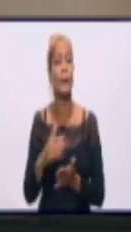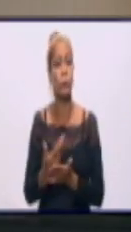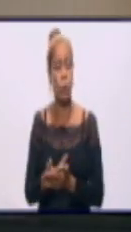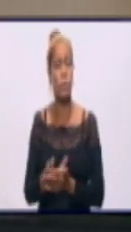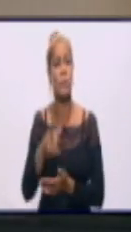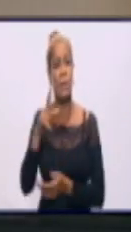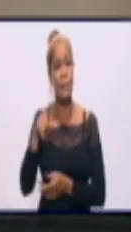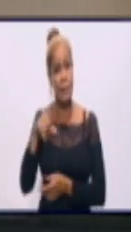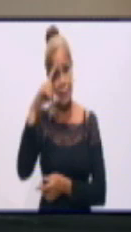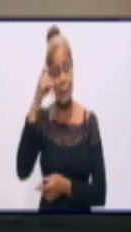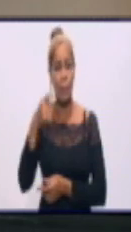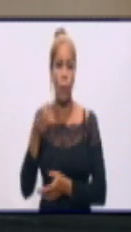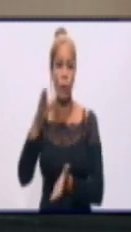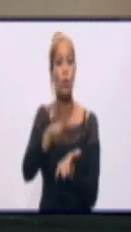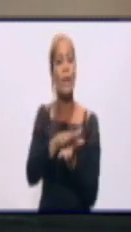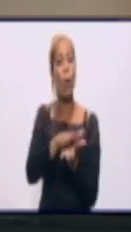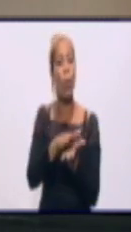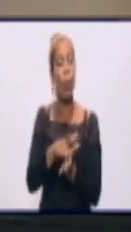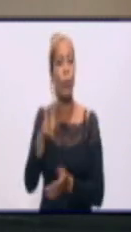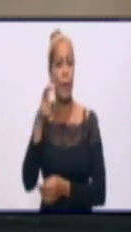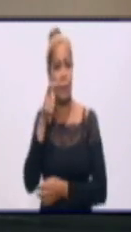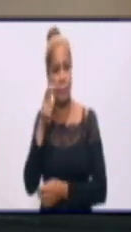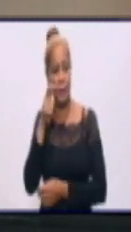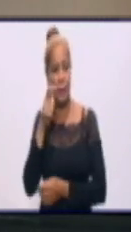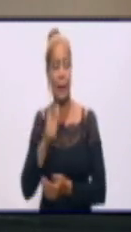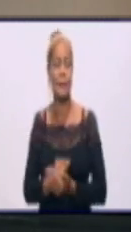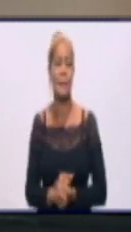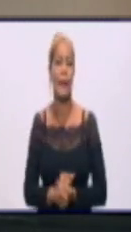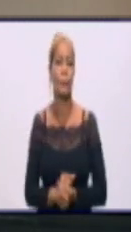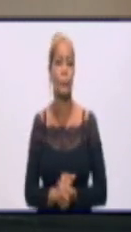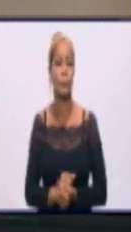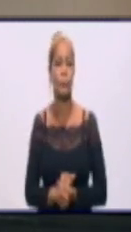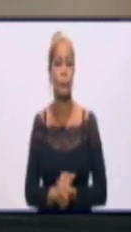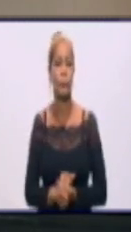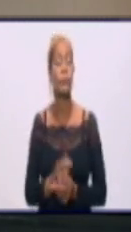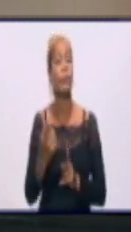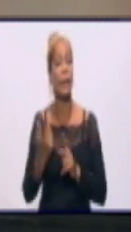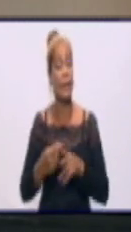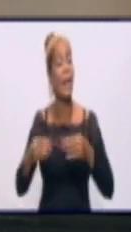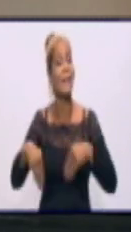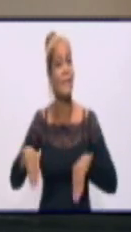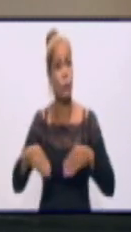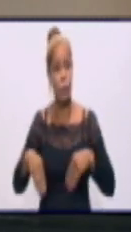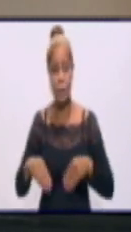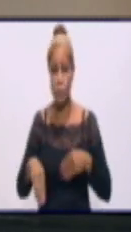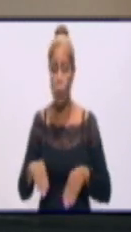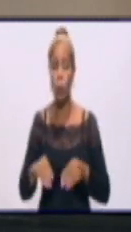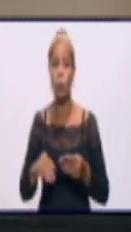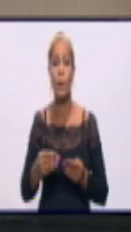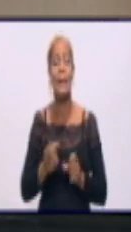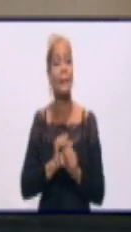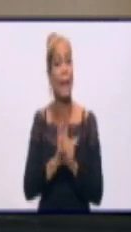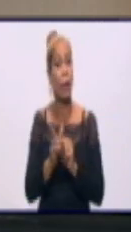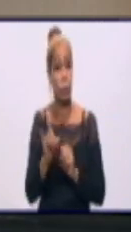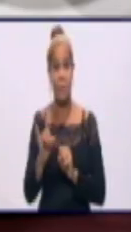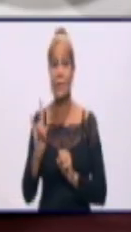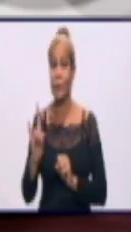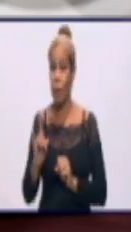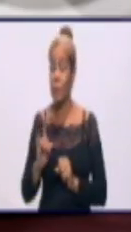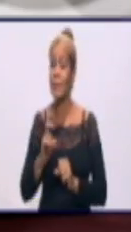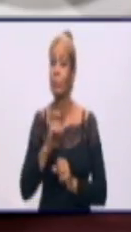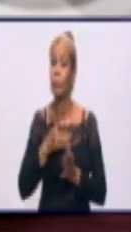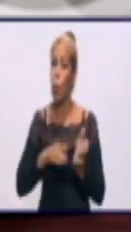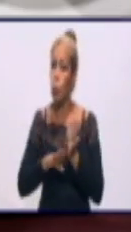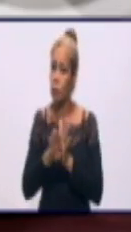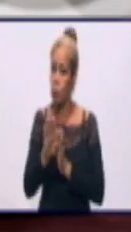epidemiología, también clasifican como sospechosos. decir que la situación epidemiológica sigue siendo muy compleja, muy complicada